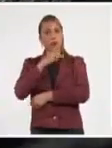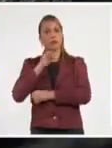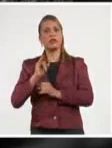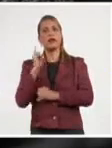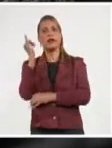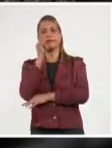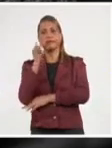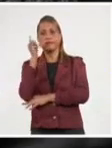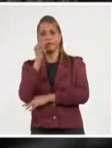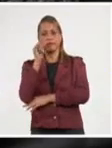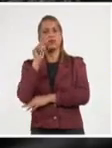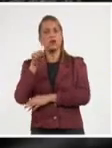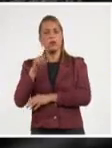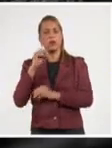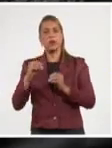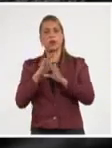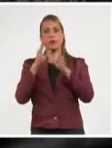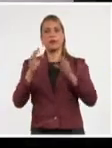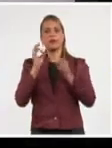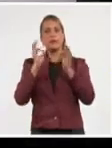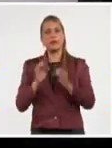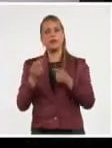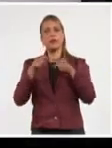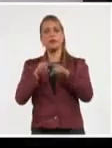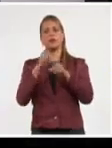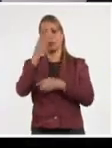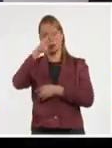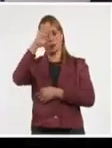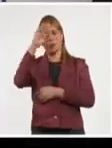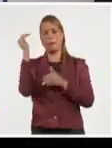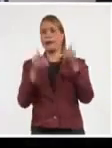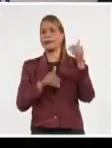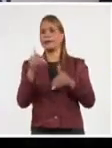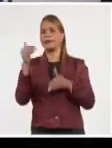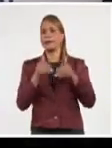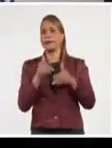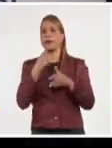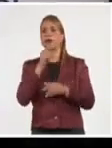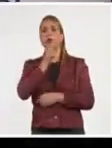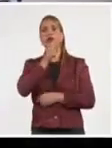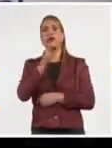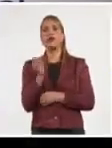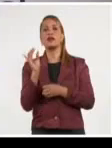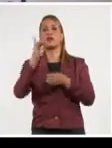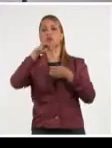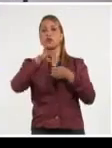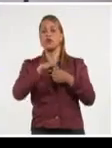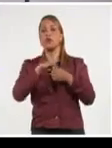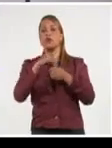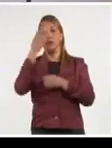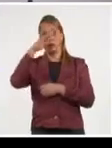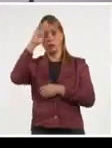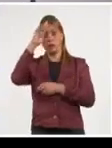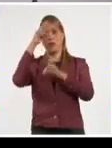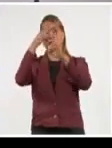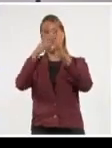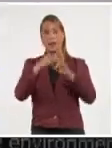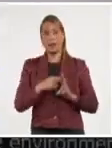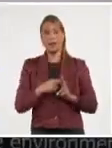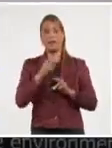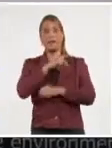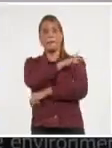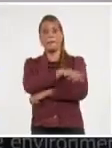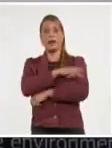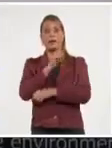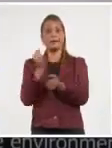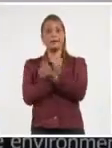canal de YouTube de esta institución, Siempre con Cuba. Los participantes condenaron la inclusión de Cuba en la lista de países patrocinadores